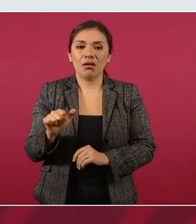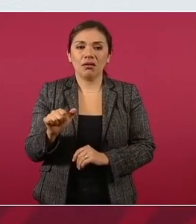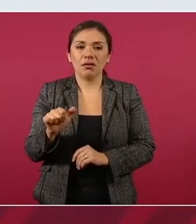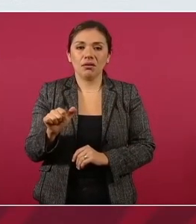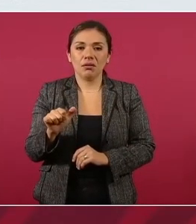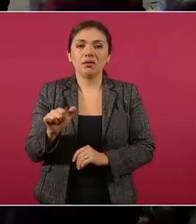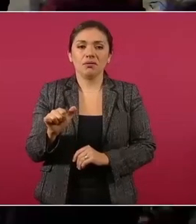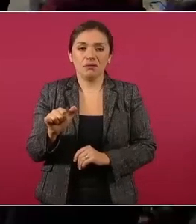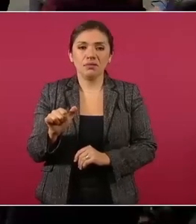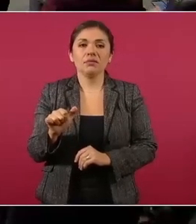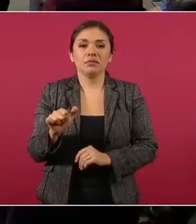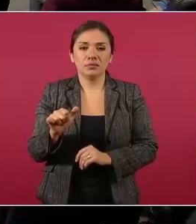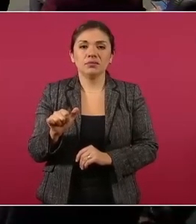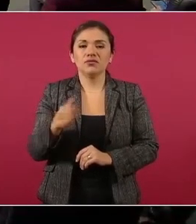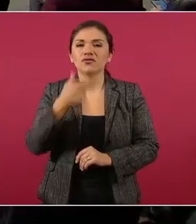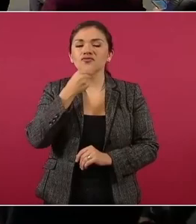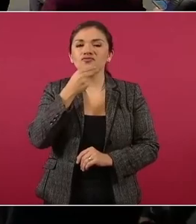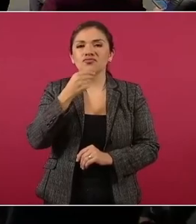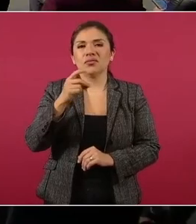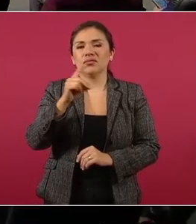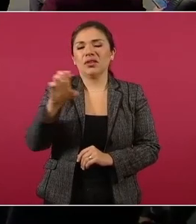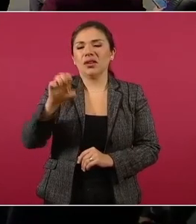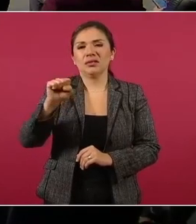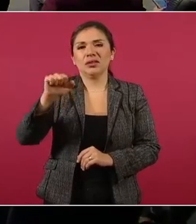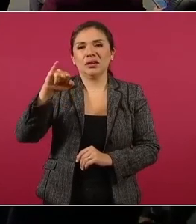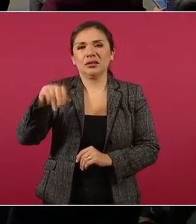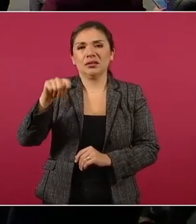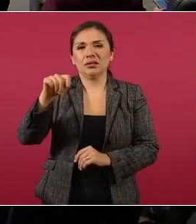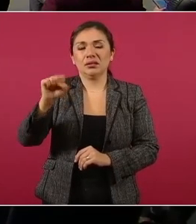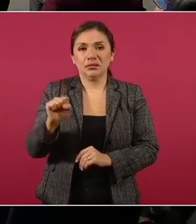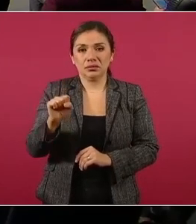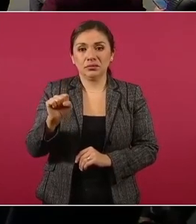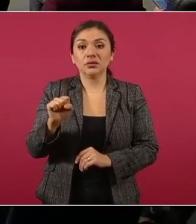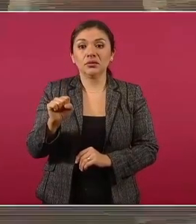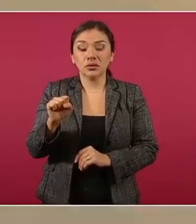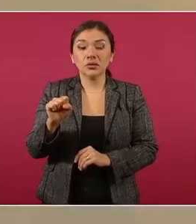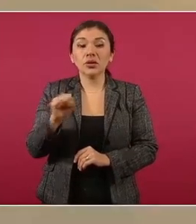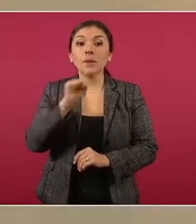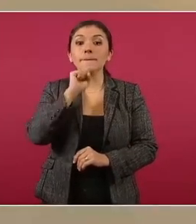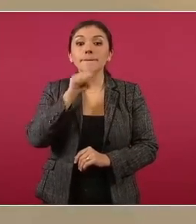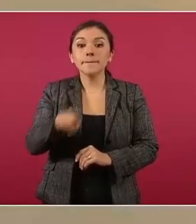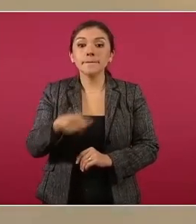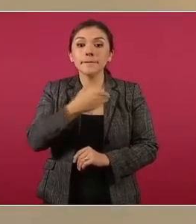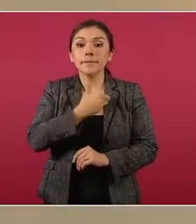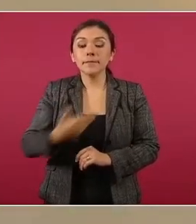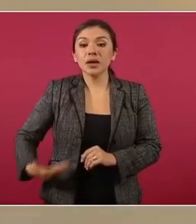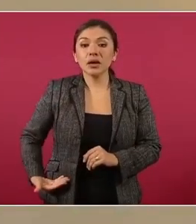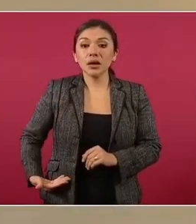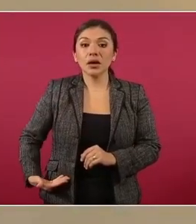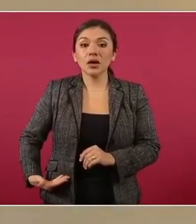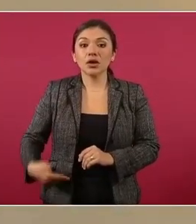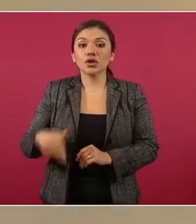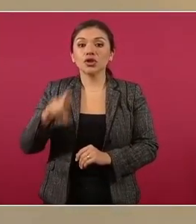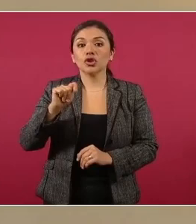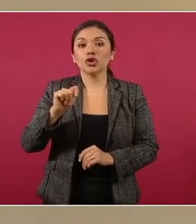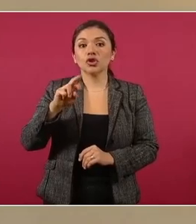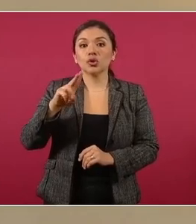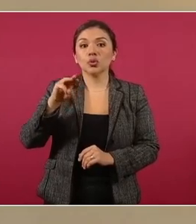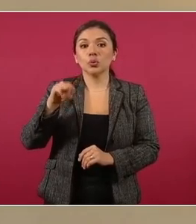de Sánchez. Y el presidente Trump,